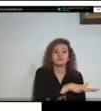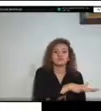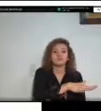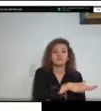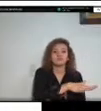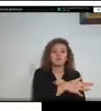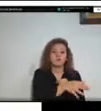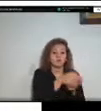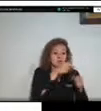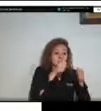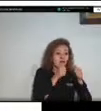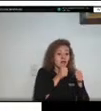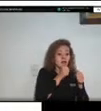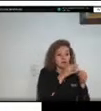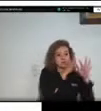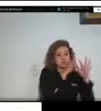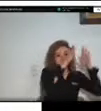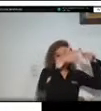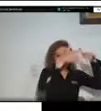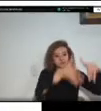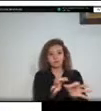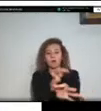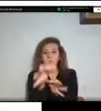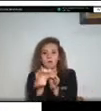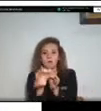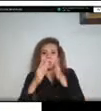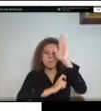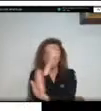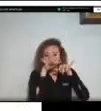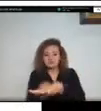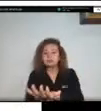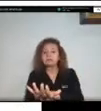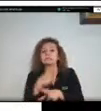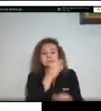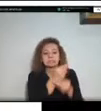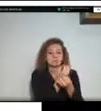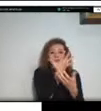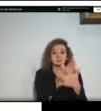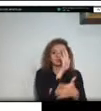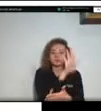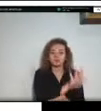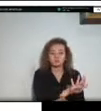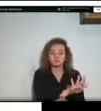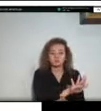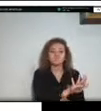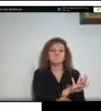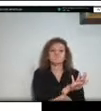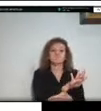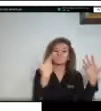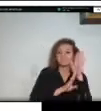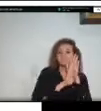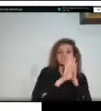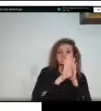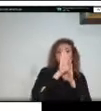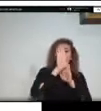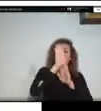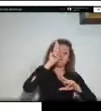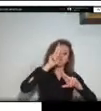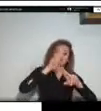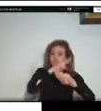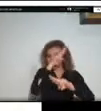y adicionalmente la infraestructura que permite un desarrollo normal de nuestras comunidades por ejemplo